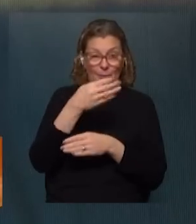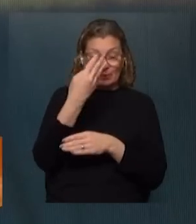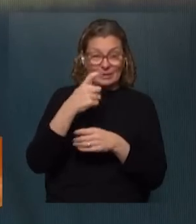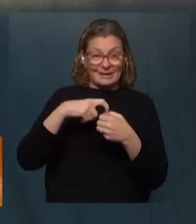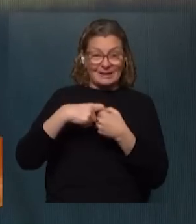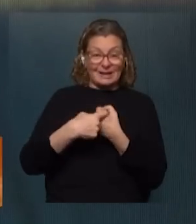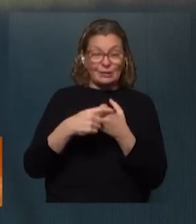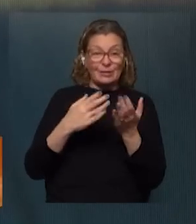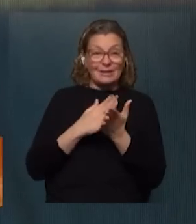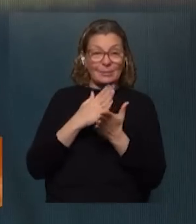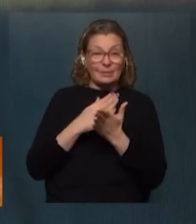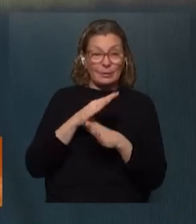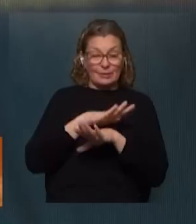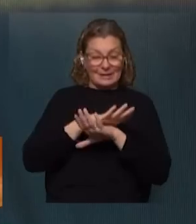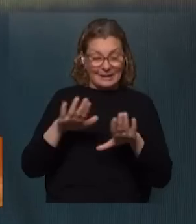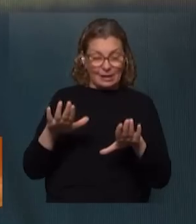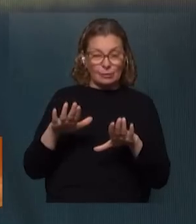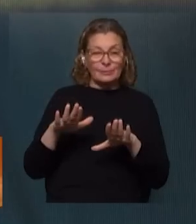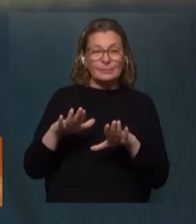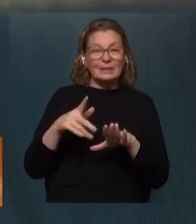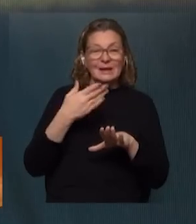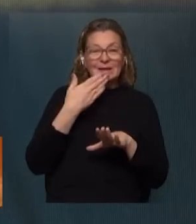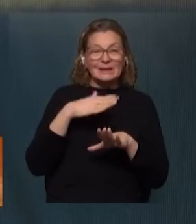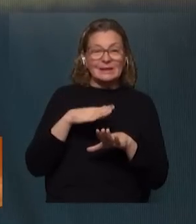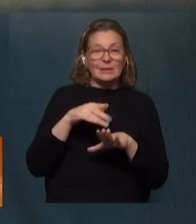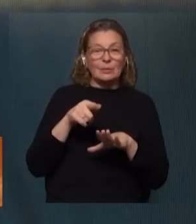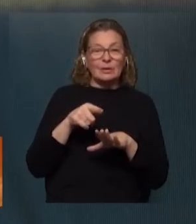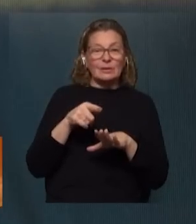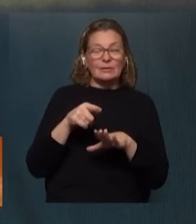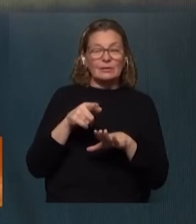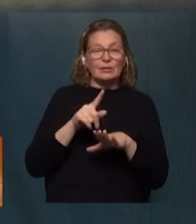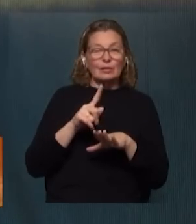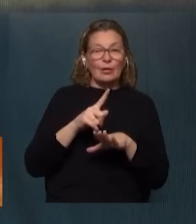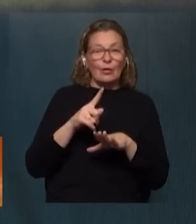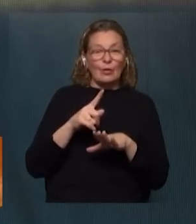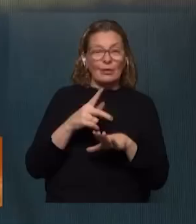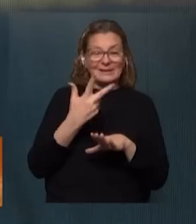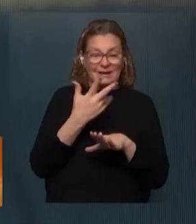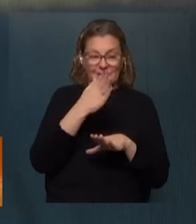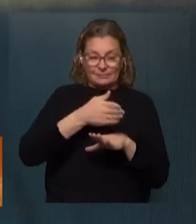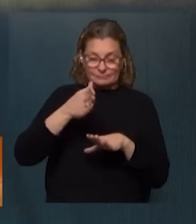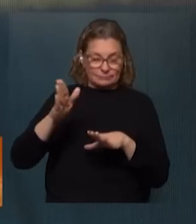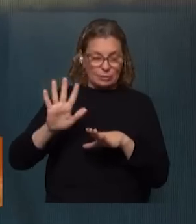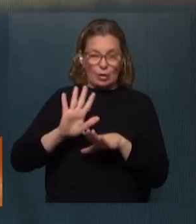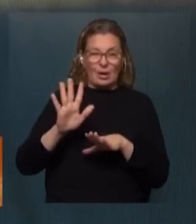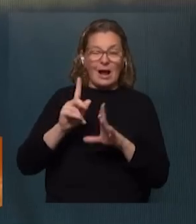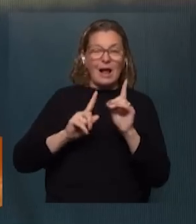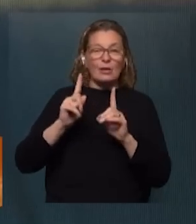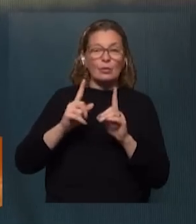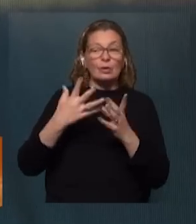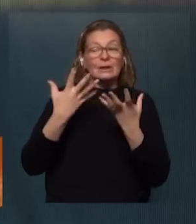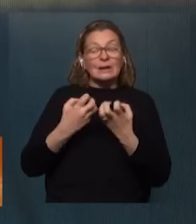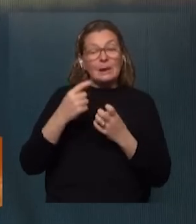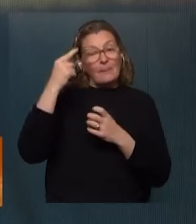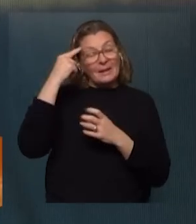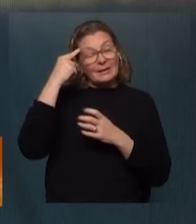sindical desde siempre entonces pasando raya entendemos que no se partió en tres sino que bueno algunos prefieren